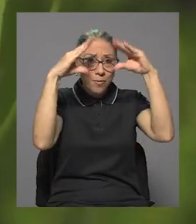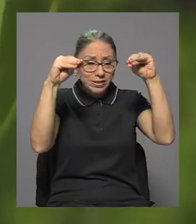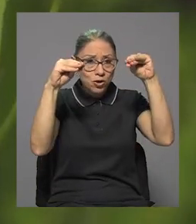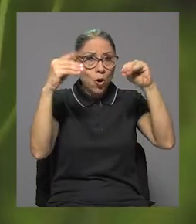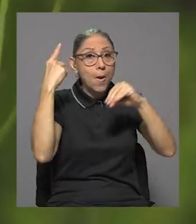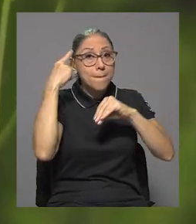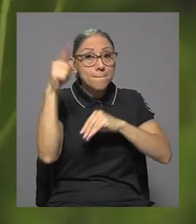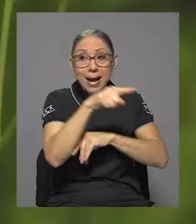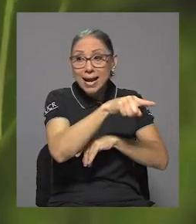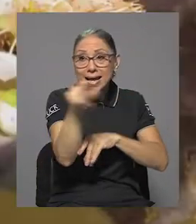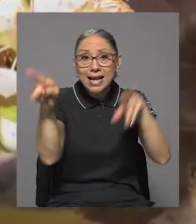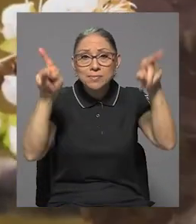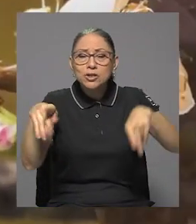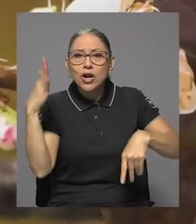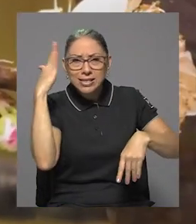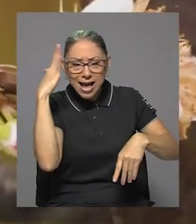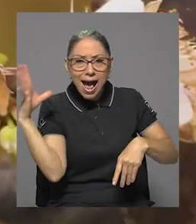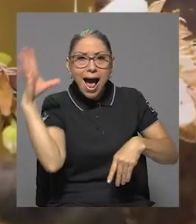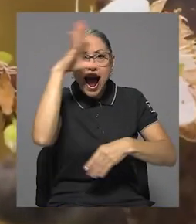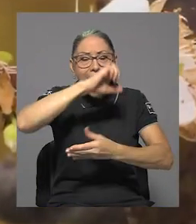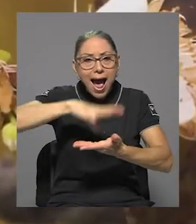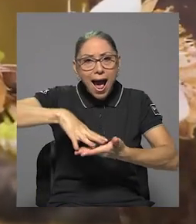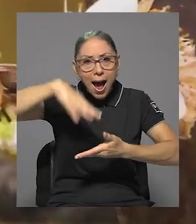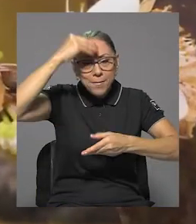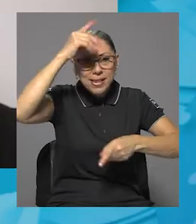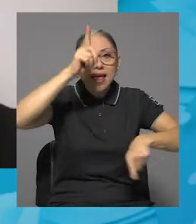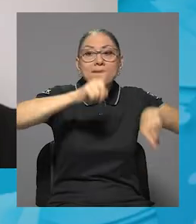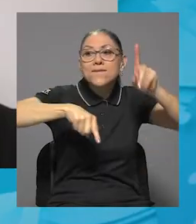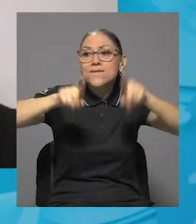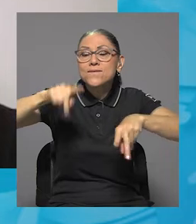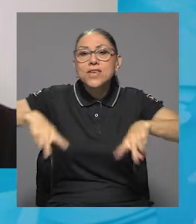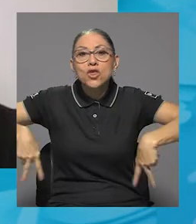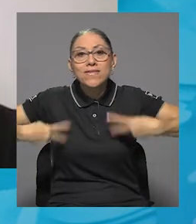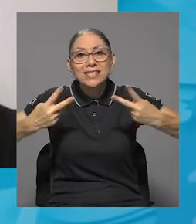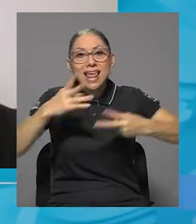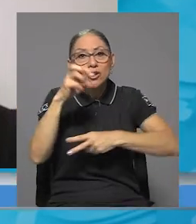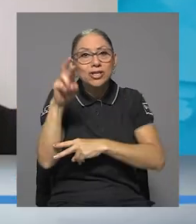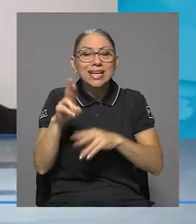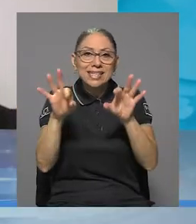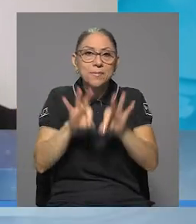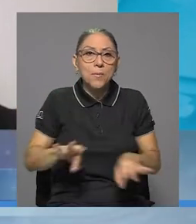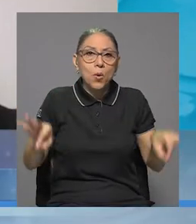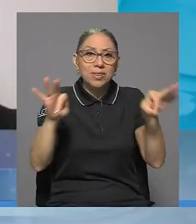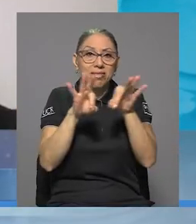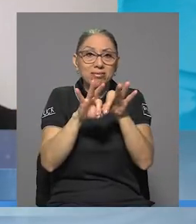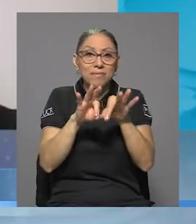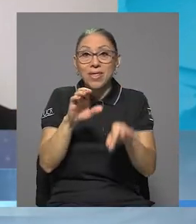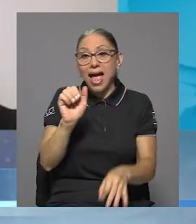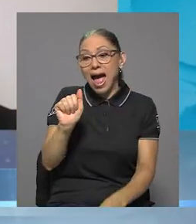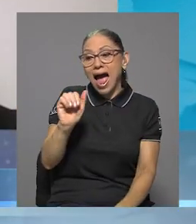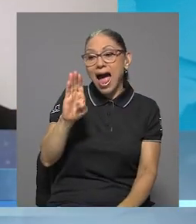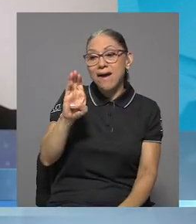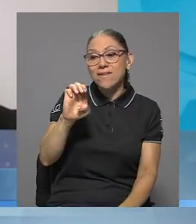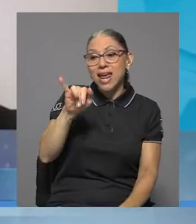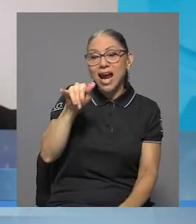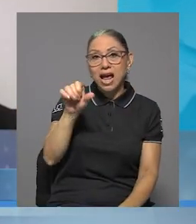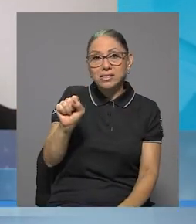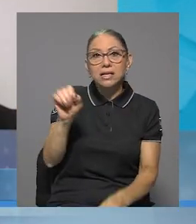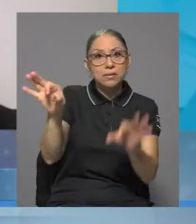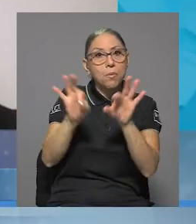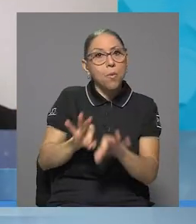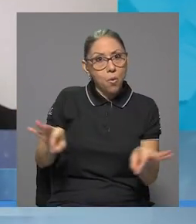sobre biodiversidad en Costa Rica es importante. En este particular las abejas son un grupo muy importante de insectos